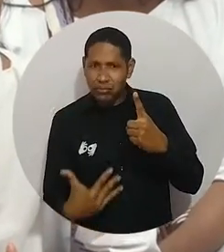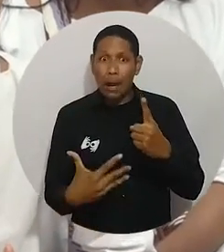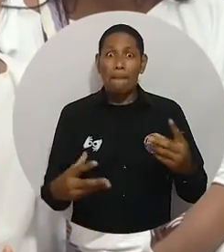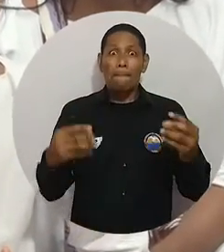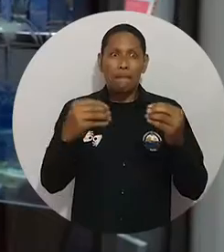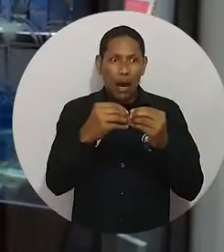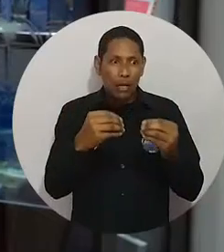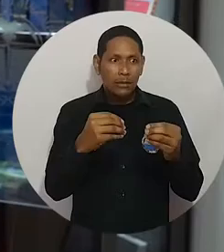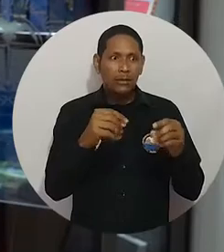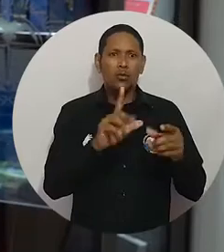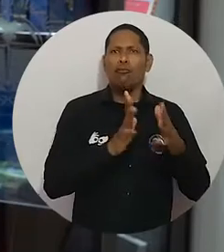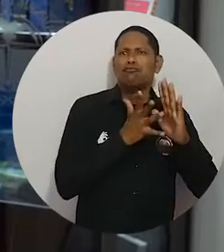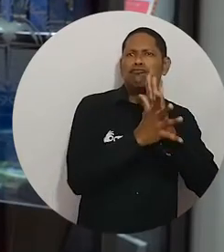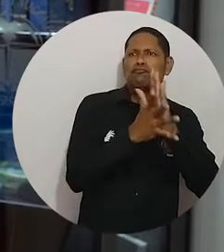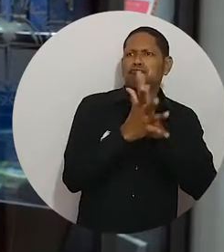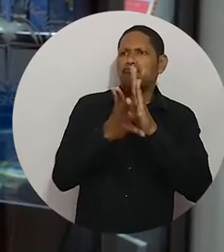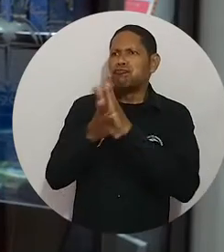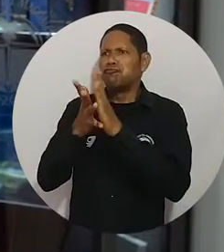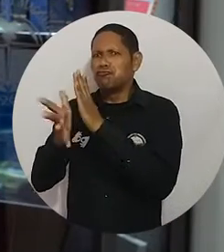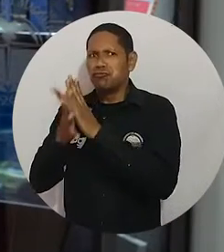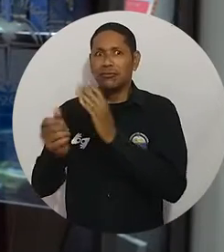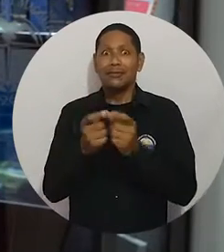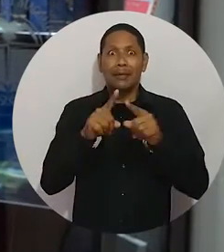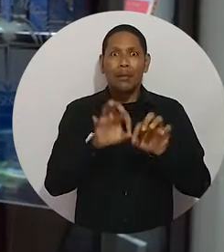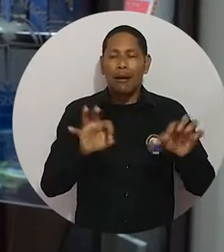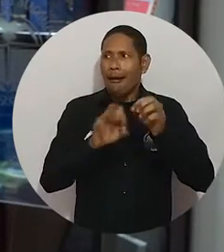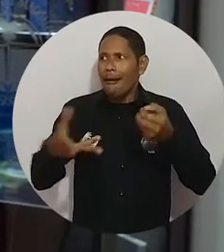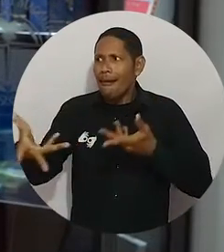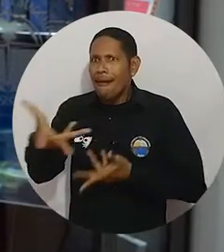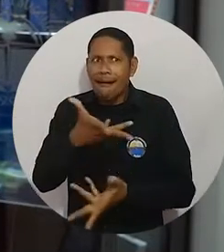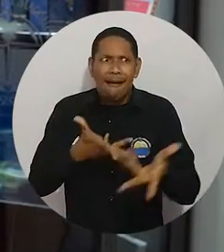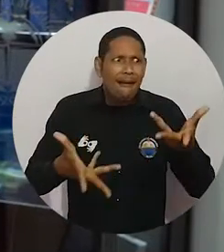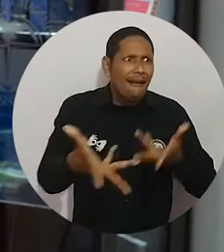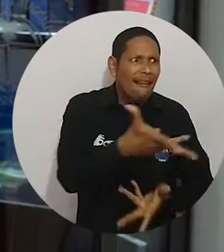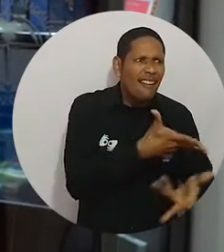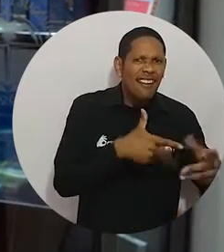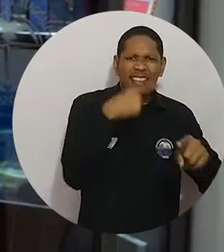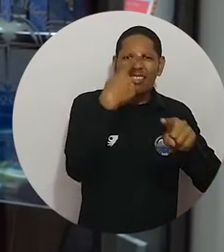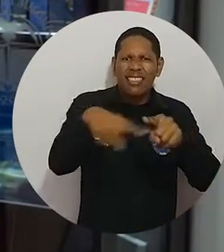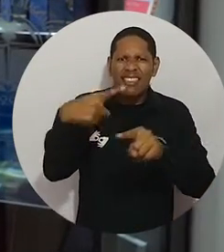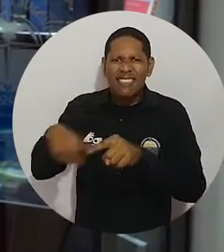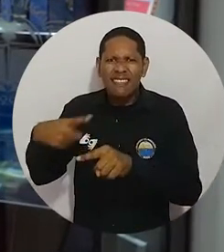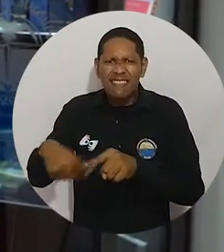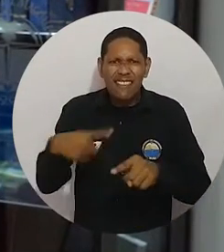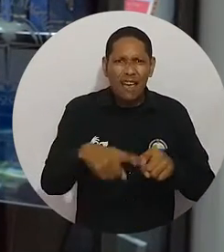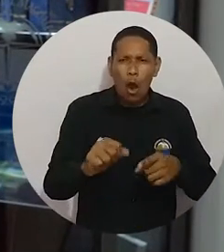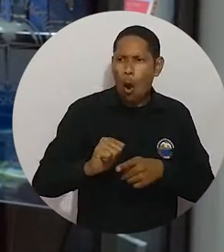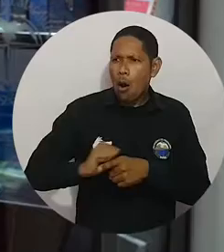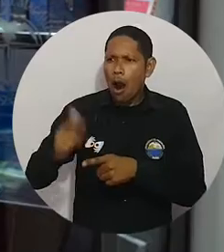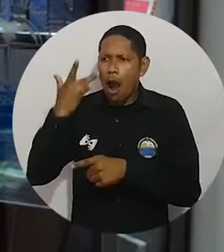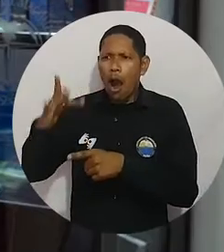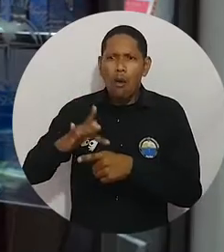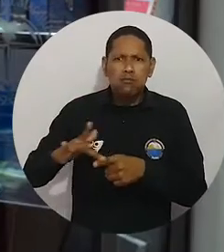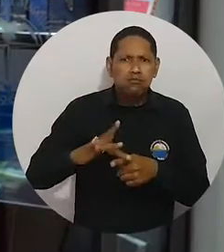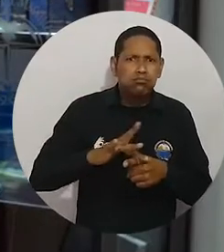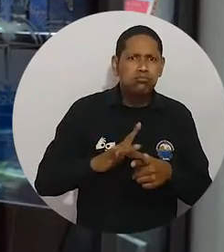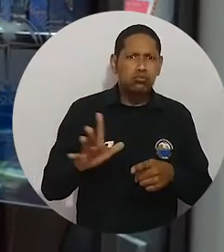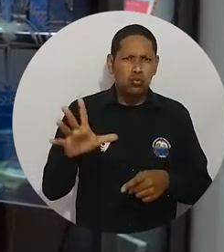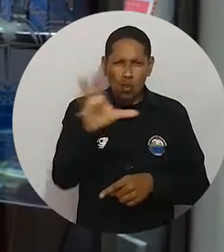interculturalidad, y vamos a llevar su voz, pero también vamos a ser, digamos, enriquecidos con los discursos y prácticas de